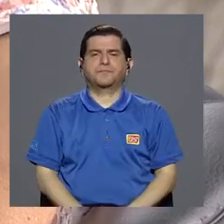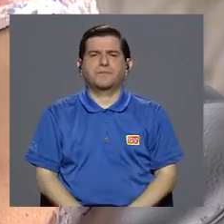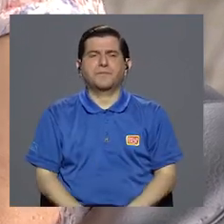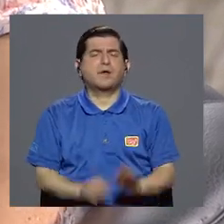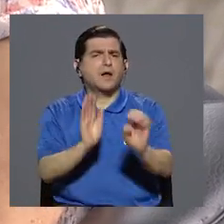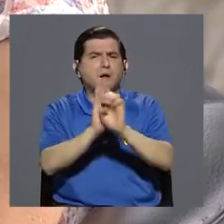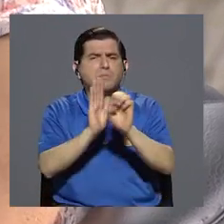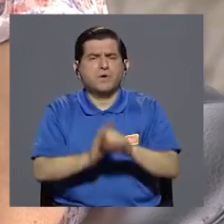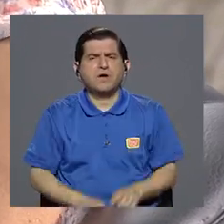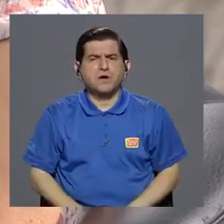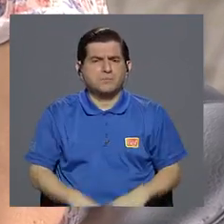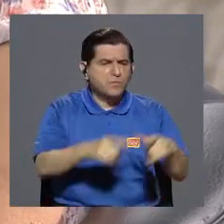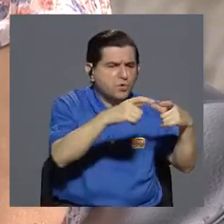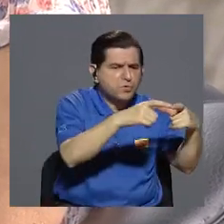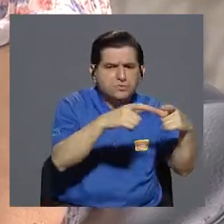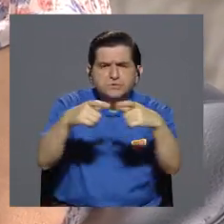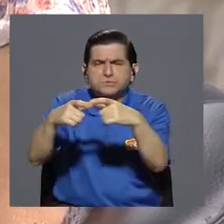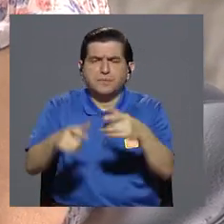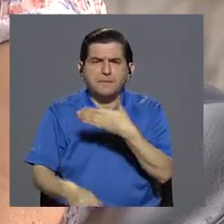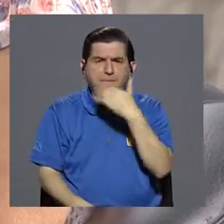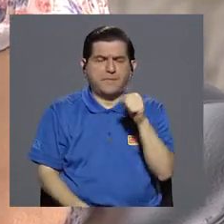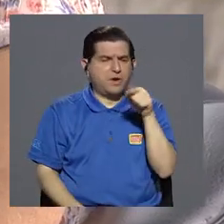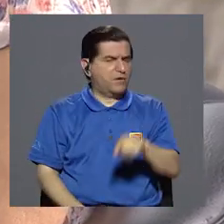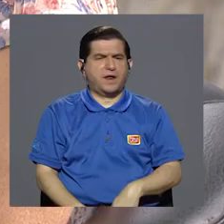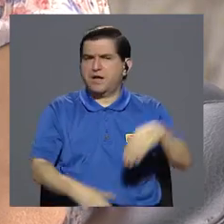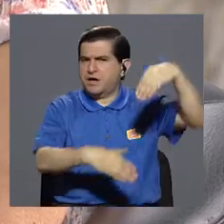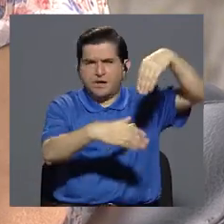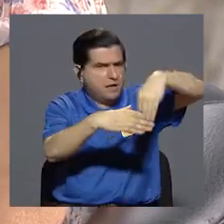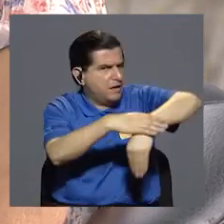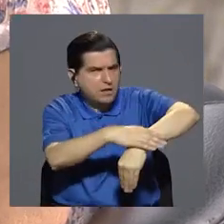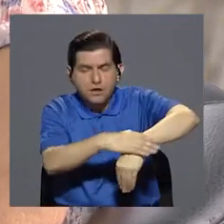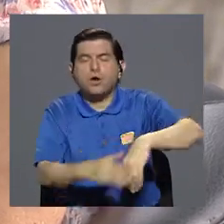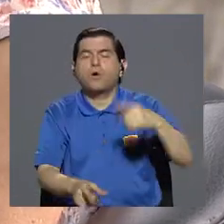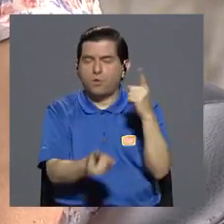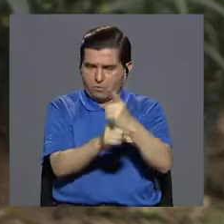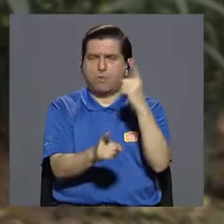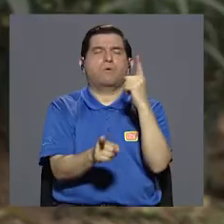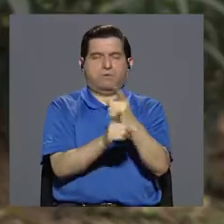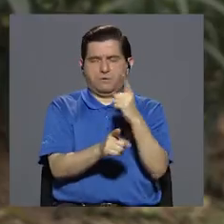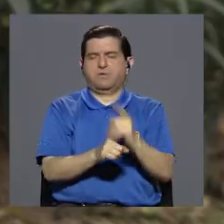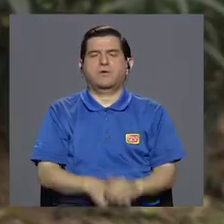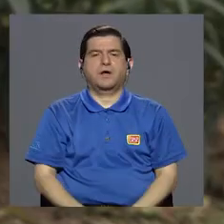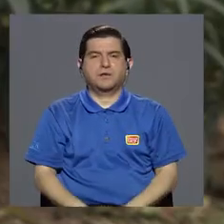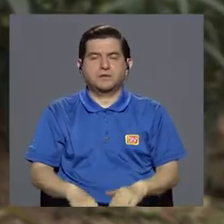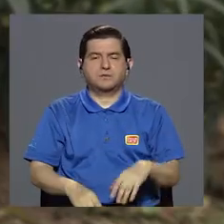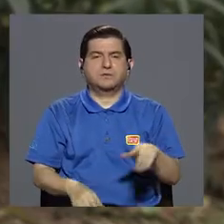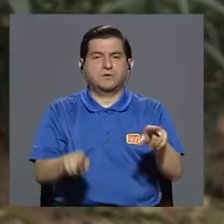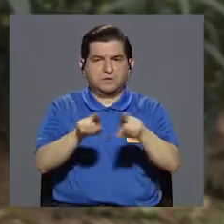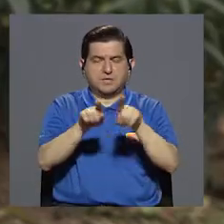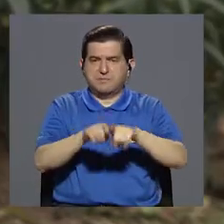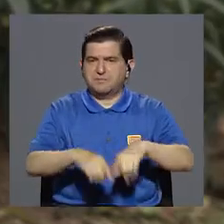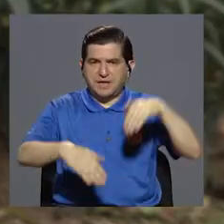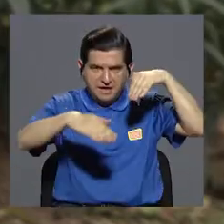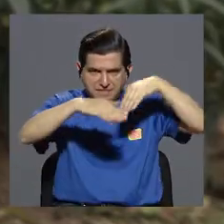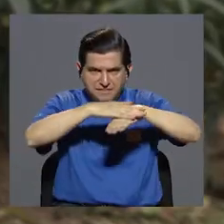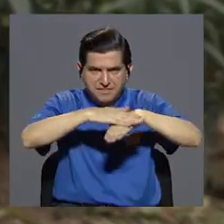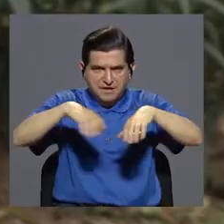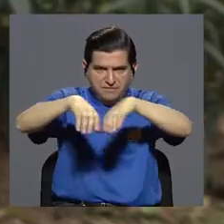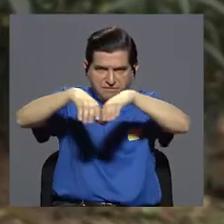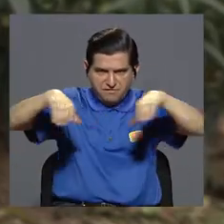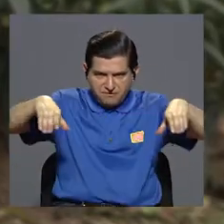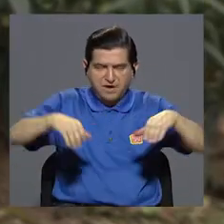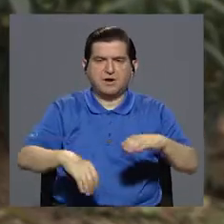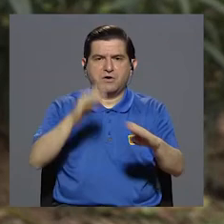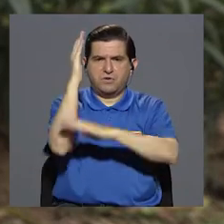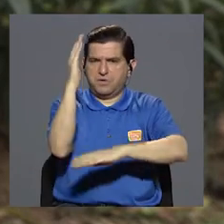hubiera, por ejemplo, algún agujero también es preferiblemente no meterle las manos. Exacto. No meterle las manos en agujeros, no meterle las manos debajo de tronco, de verdad, en lugares donde